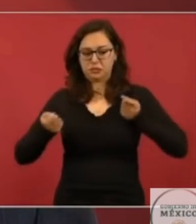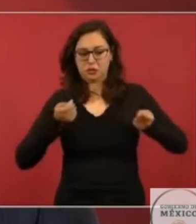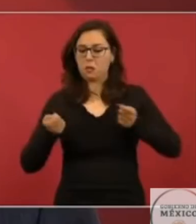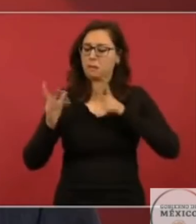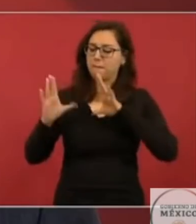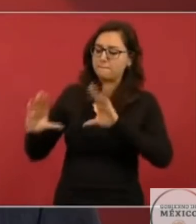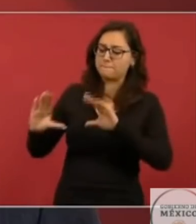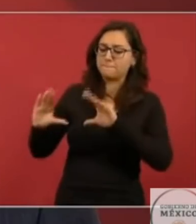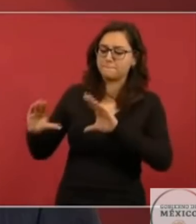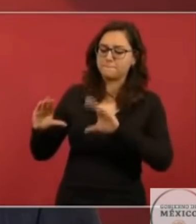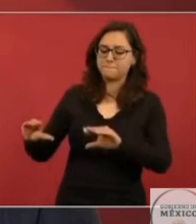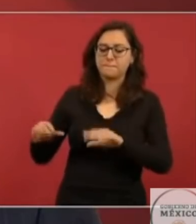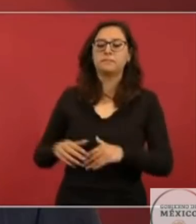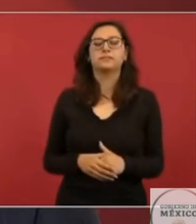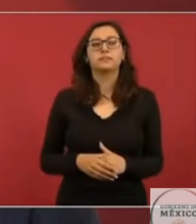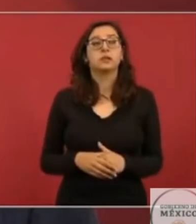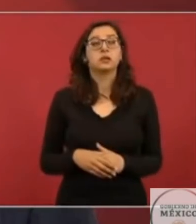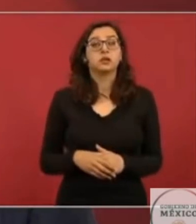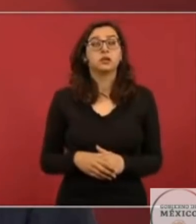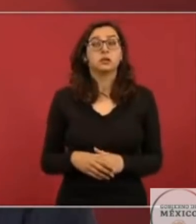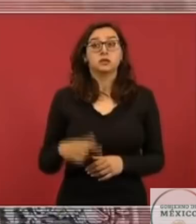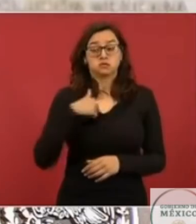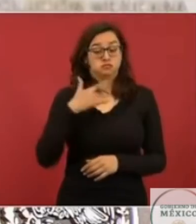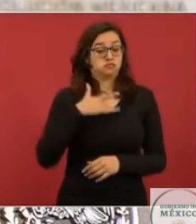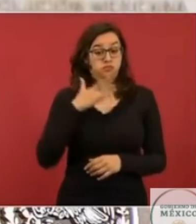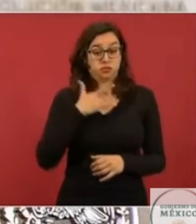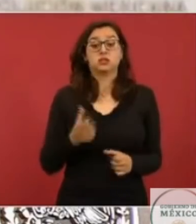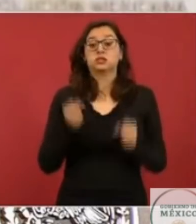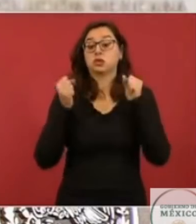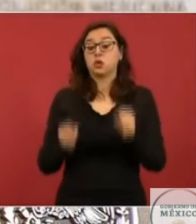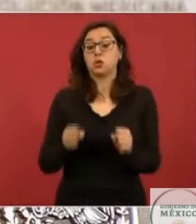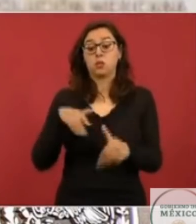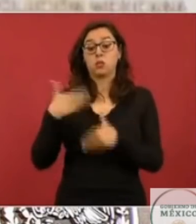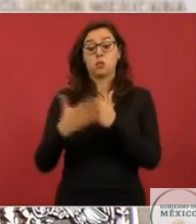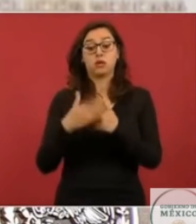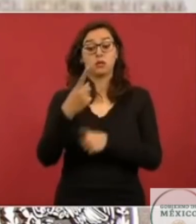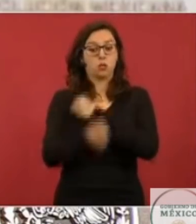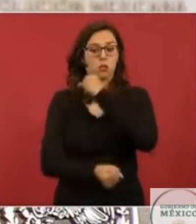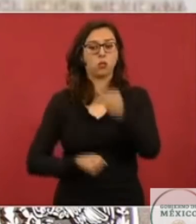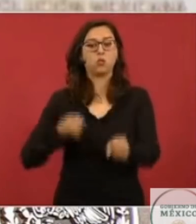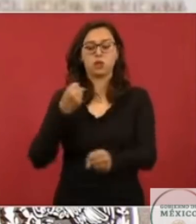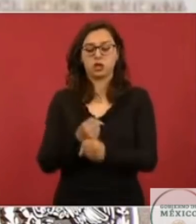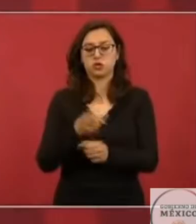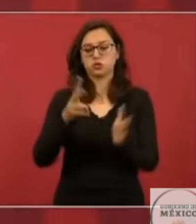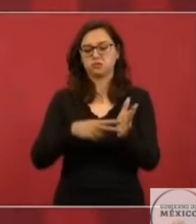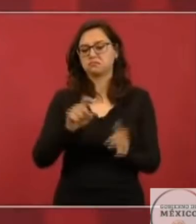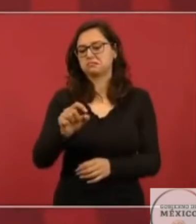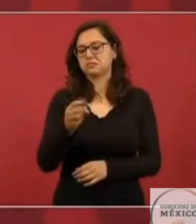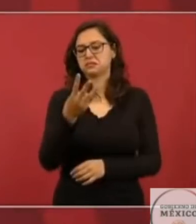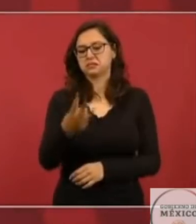convencido de que para el año próximo, a finales del año próximo, ya somos